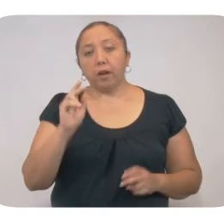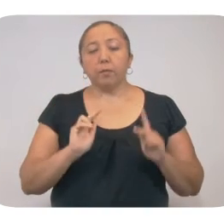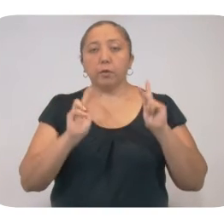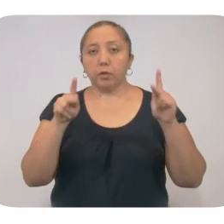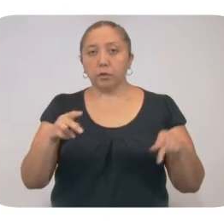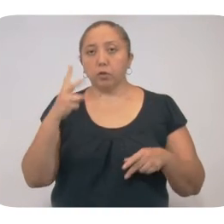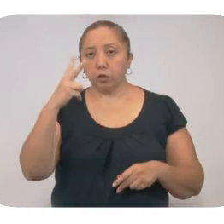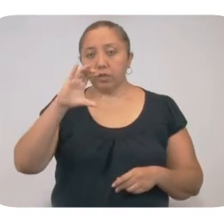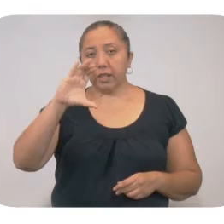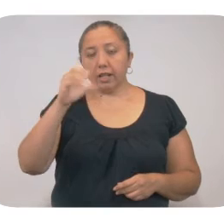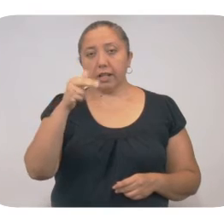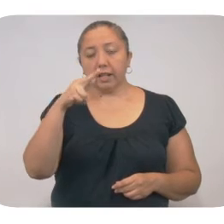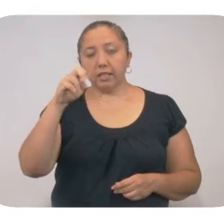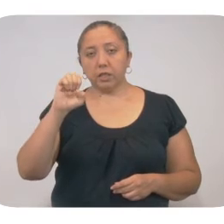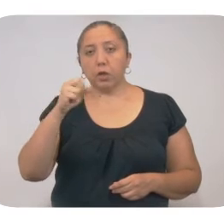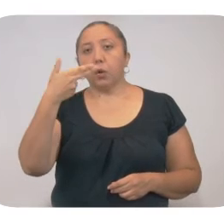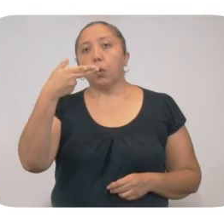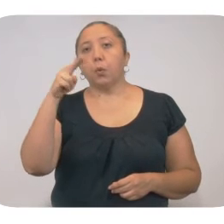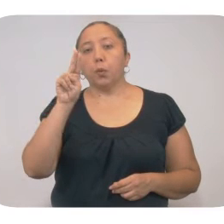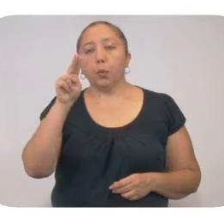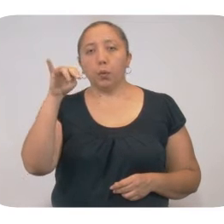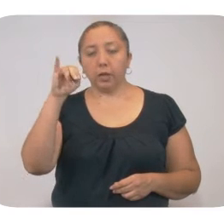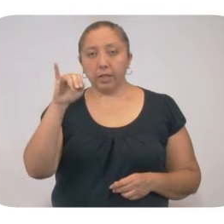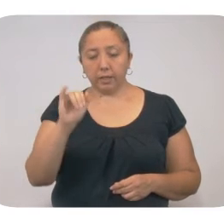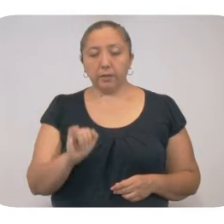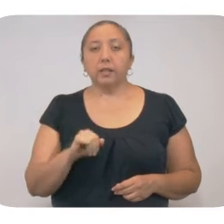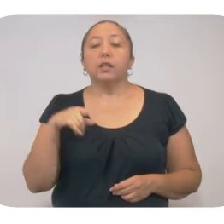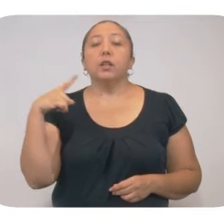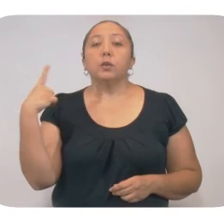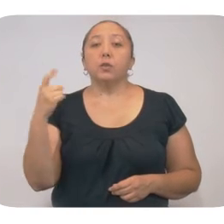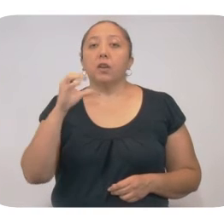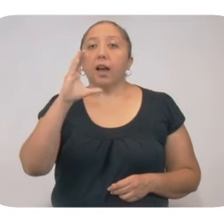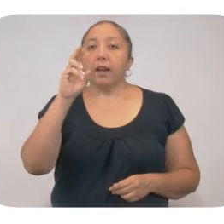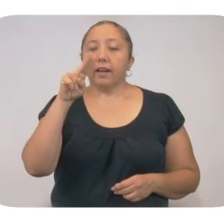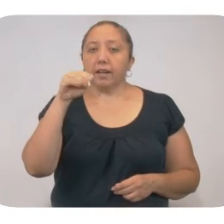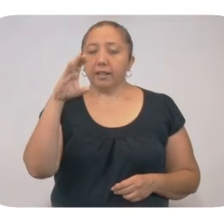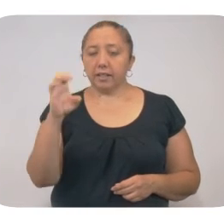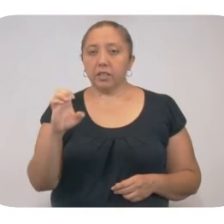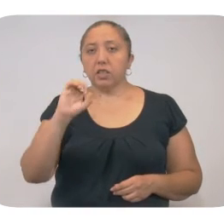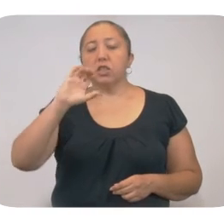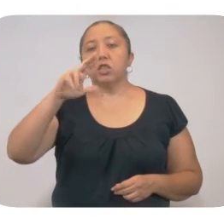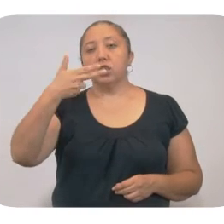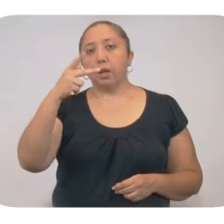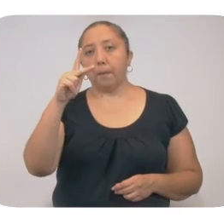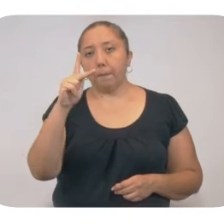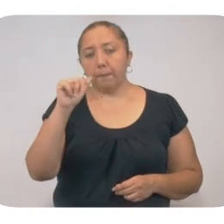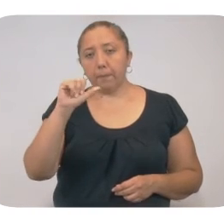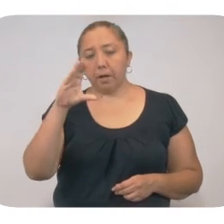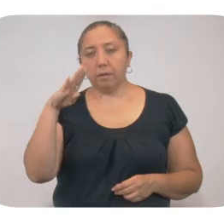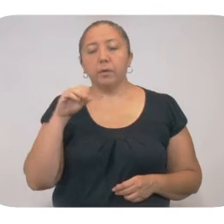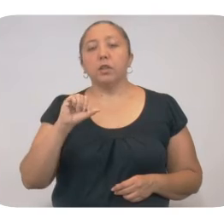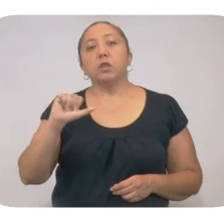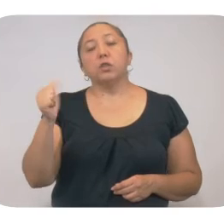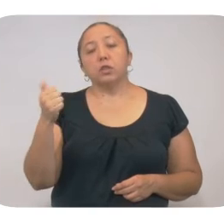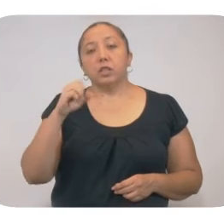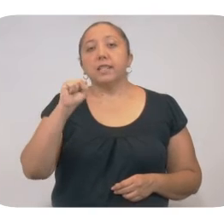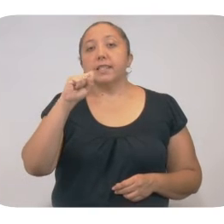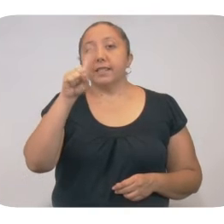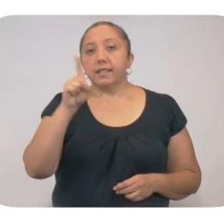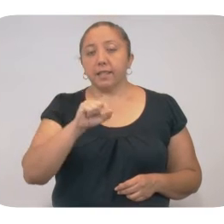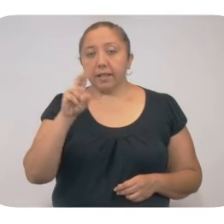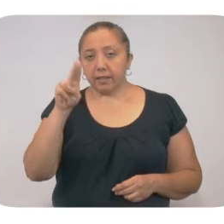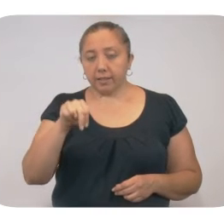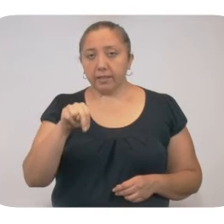Cacalchen, Concal, Jují y Mashcanú, y 1 en Anacanqué, Chapab, Chemaj, Xikchulú Pueblo, San,